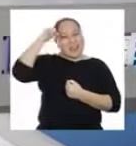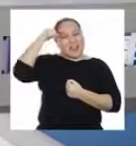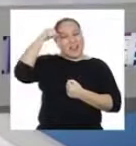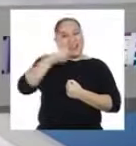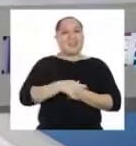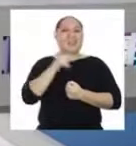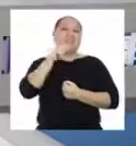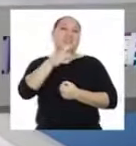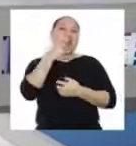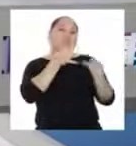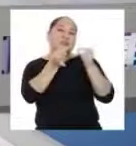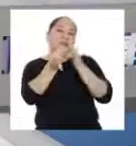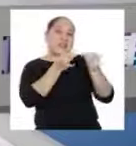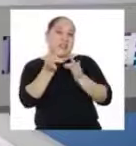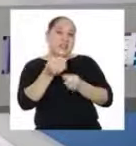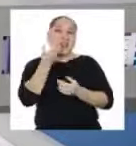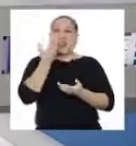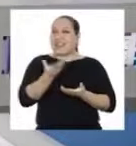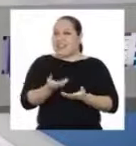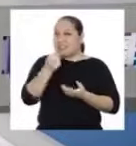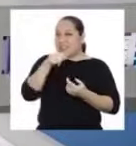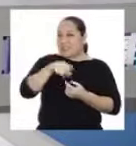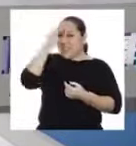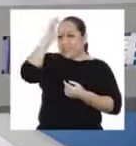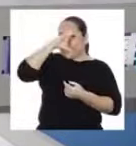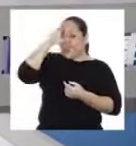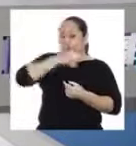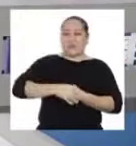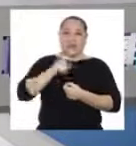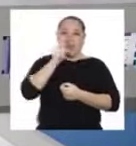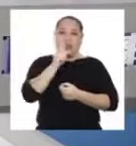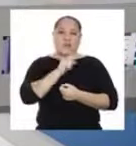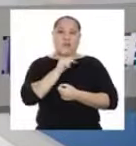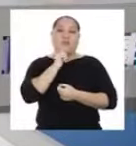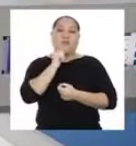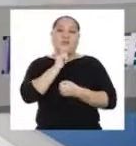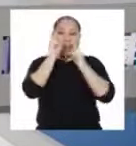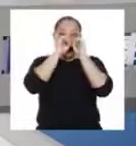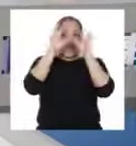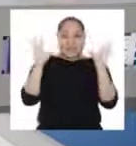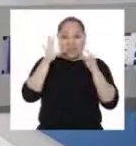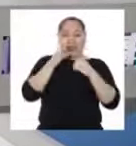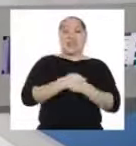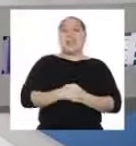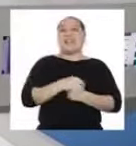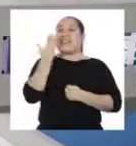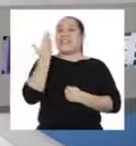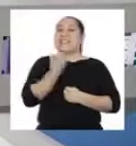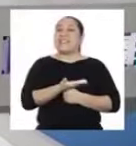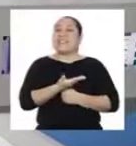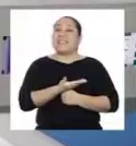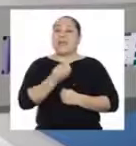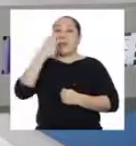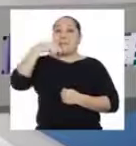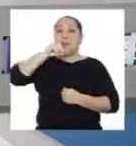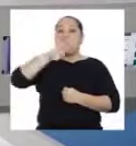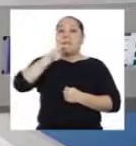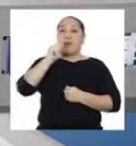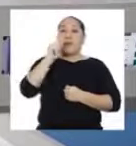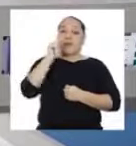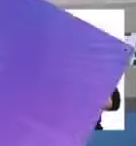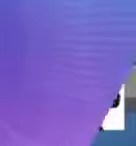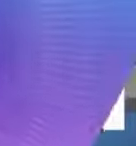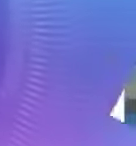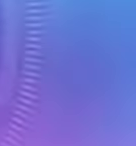para recordarnos y explicarnos aquellos conceptos que no estén claros. ¡Esto es